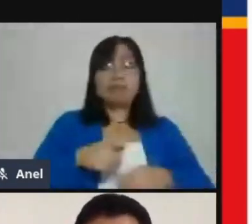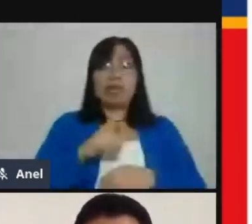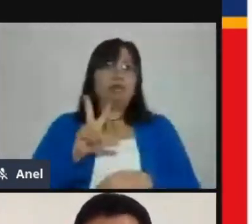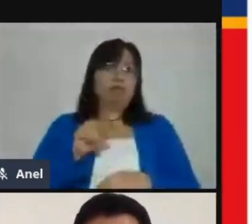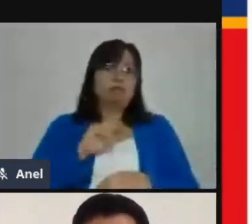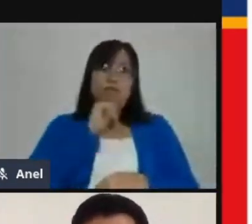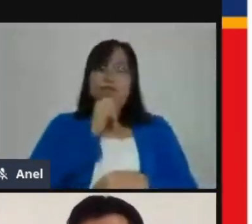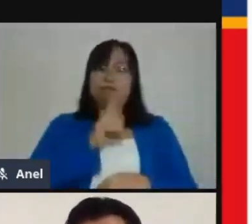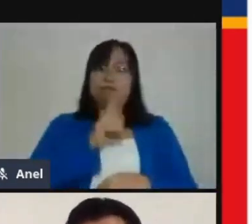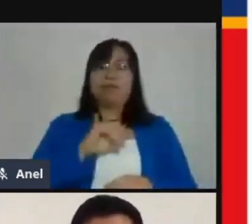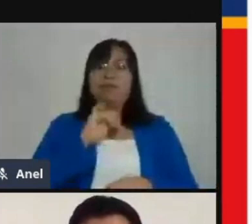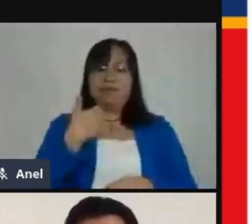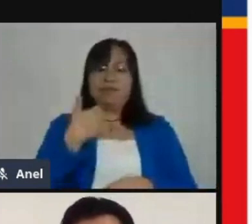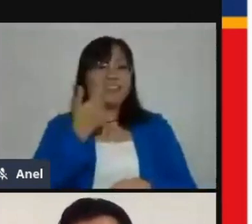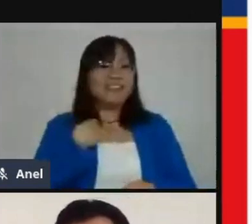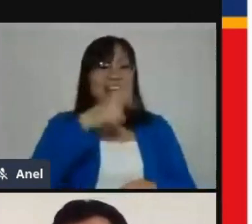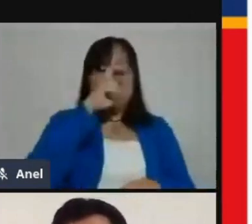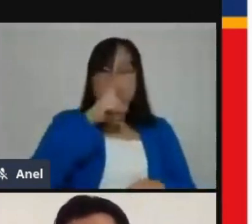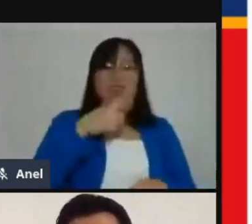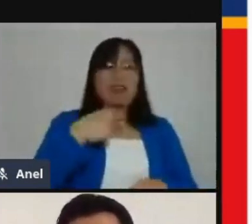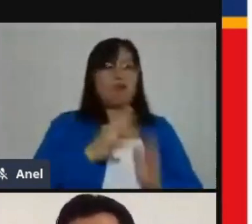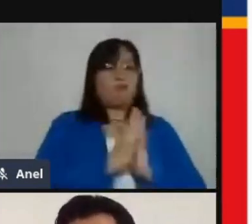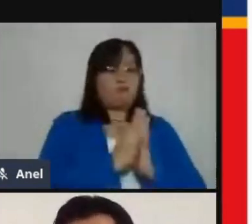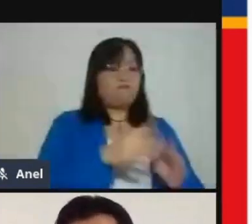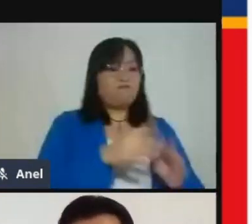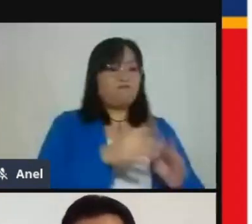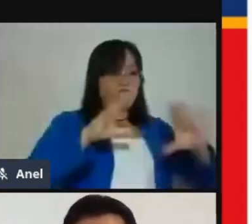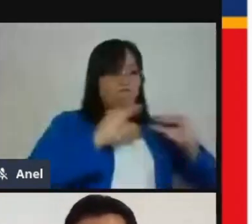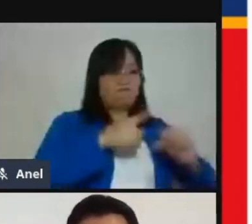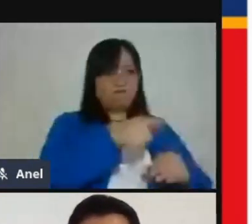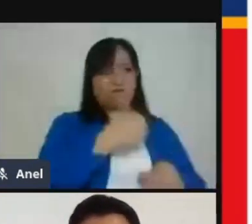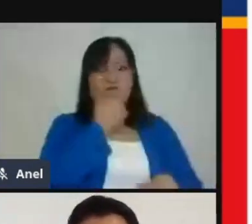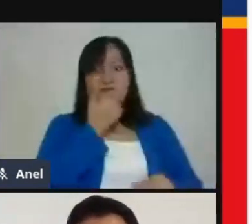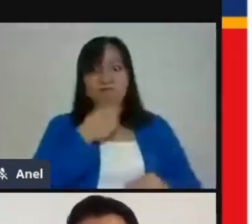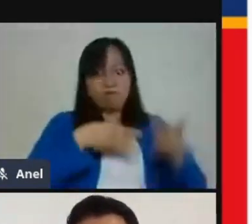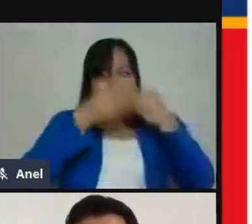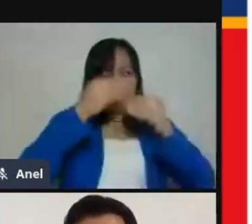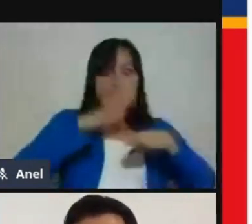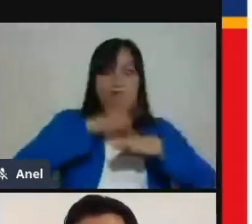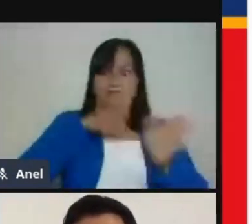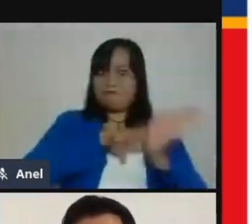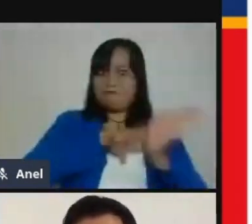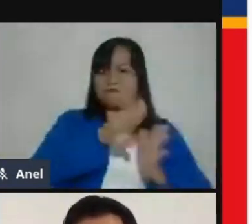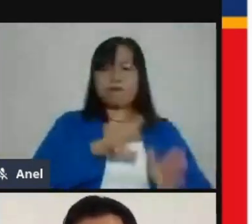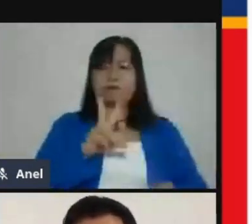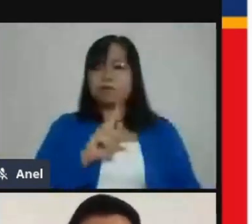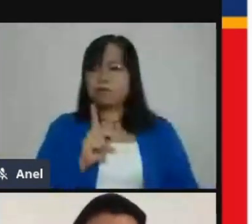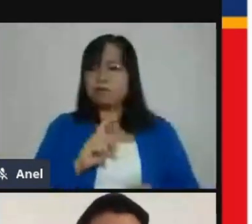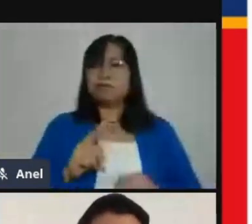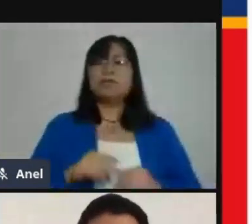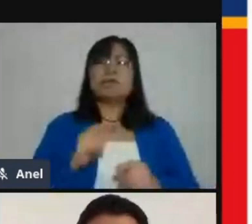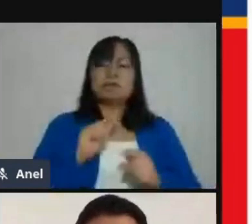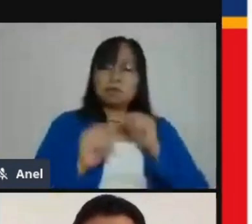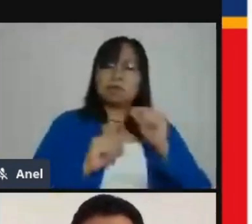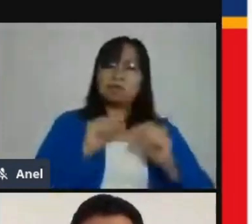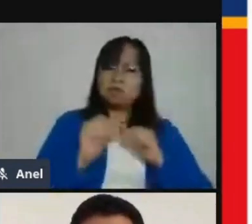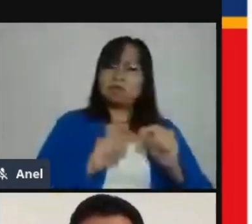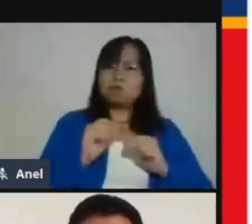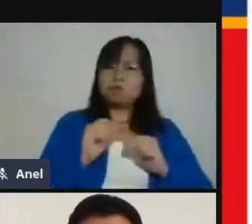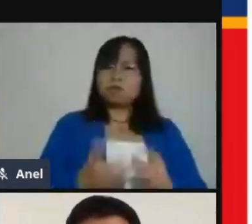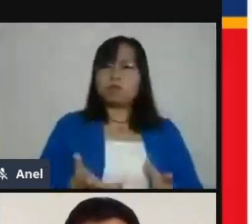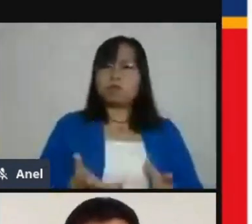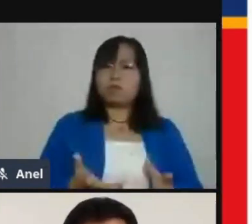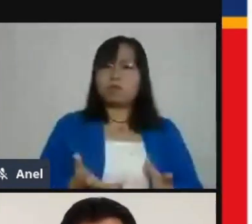existencia de nuestros estudiantes. Y yo les diría que no se nos olvide también preguntar cómo están de salud.